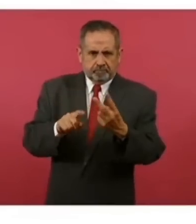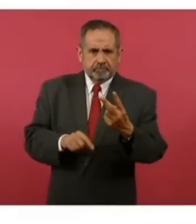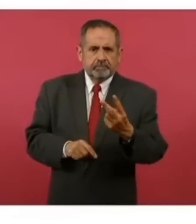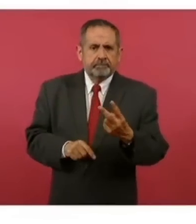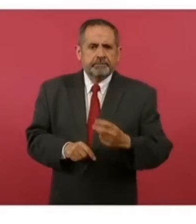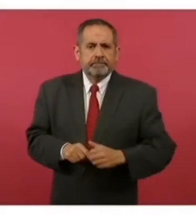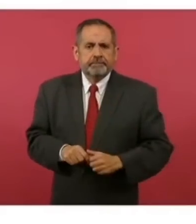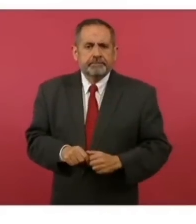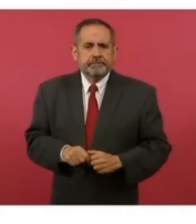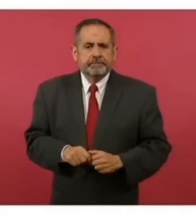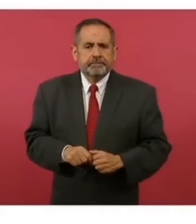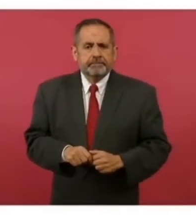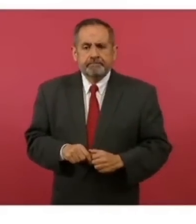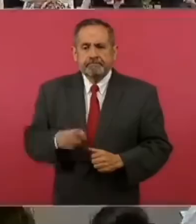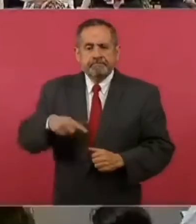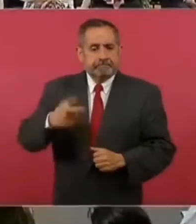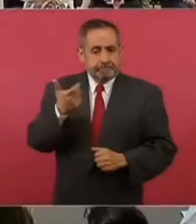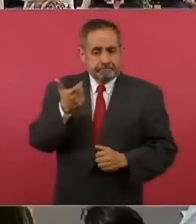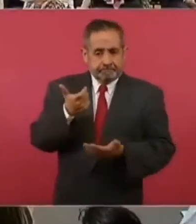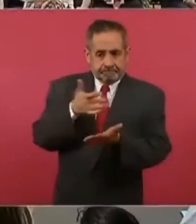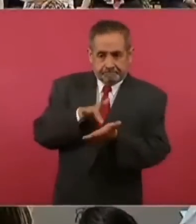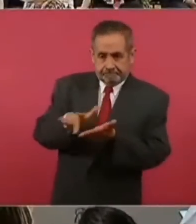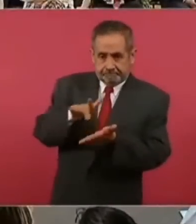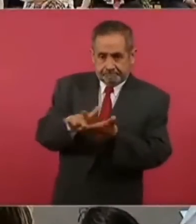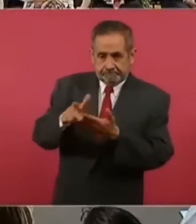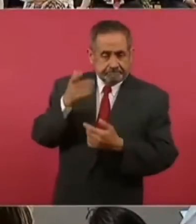el apoyo económico